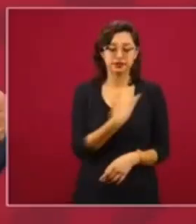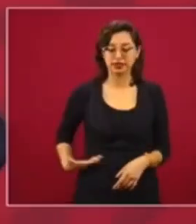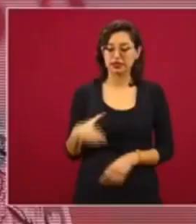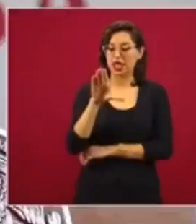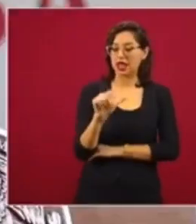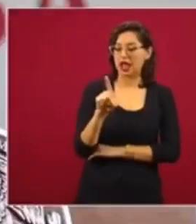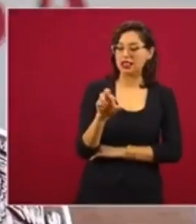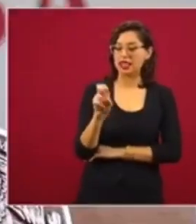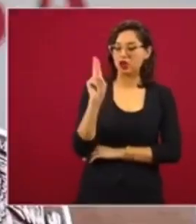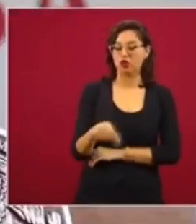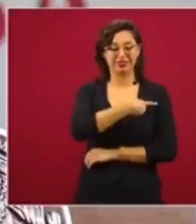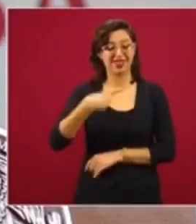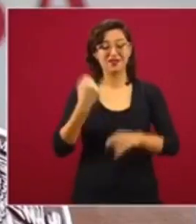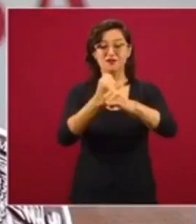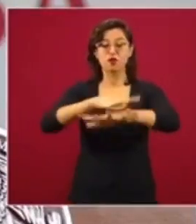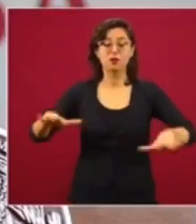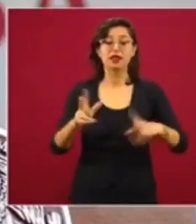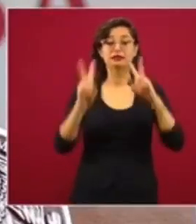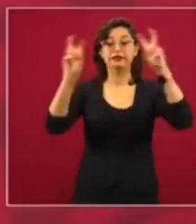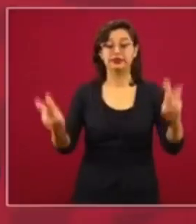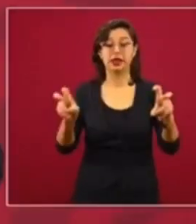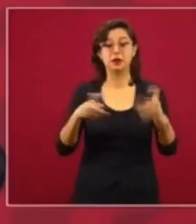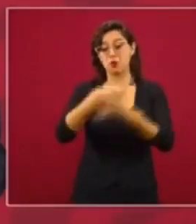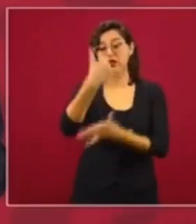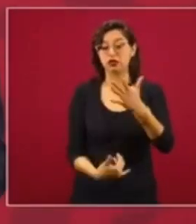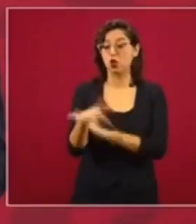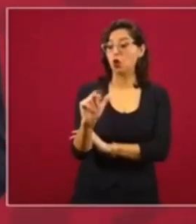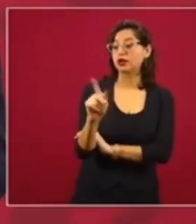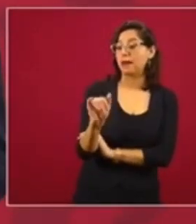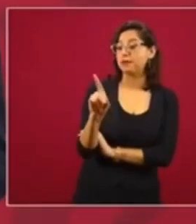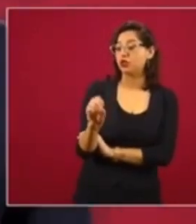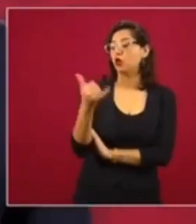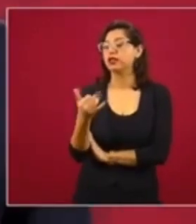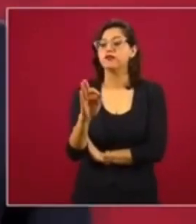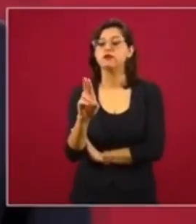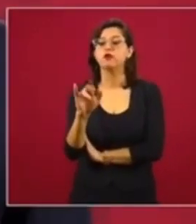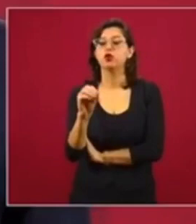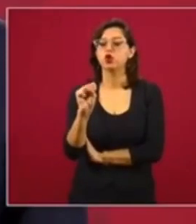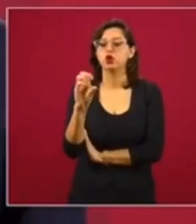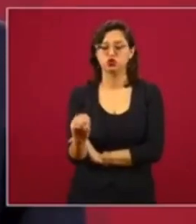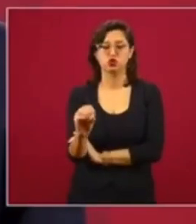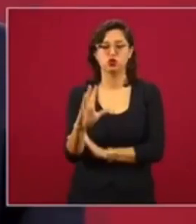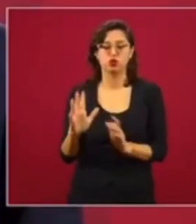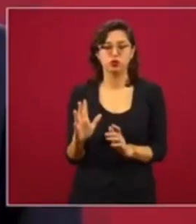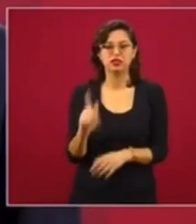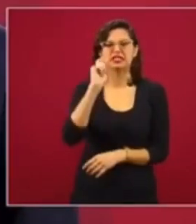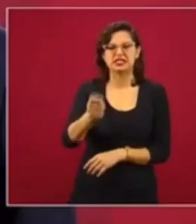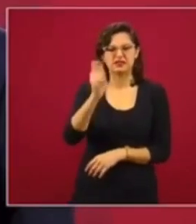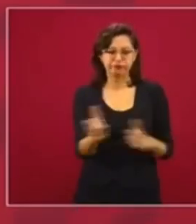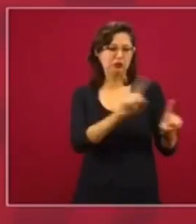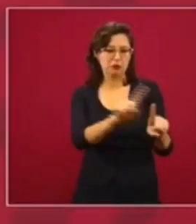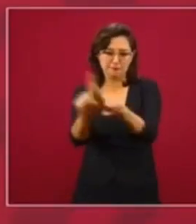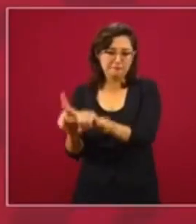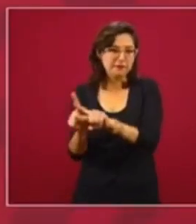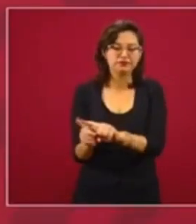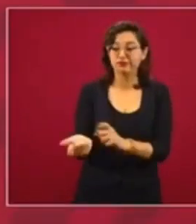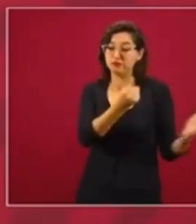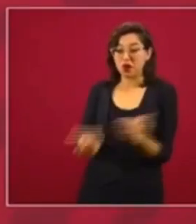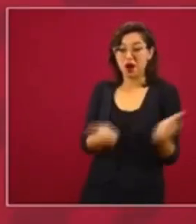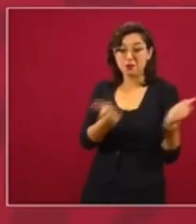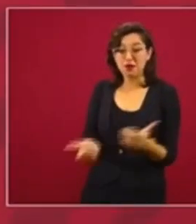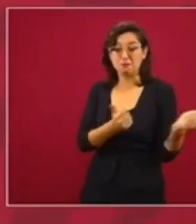Sobre el operativo este llamado Rápido y Furioso, que consistió en introducir armas a México con